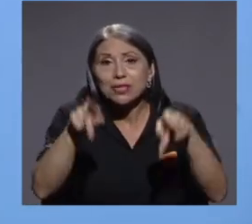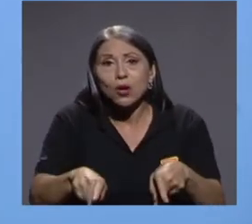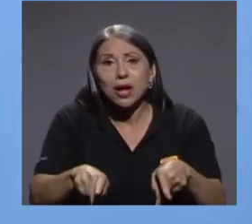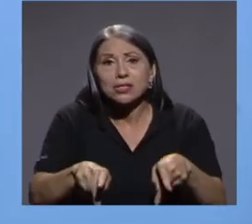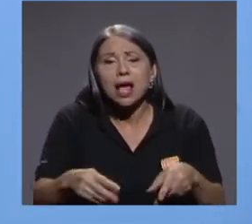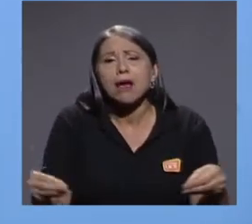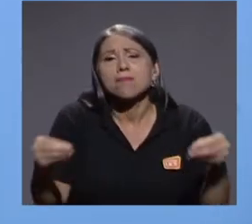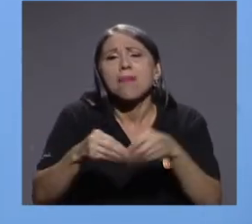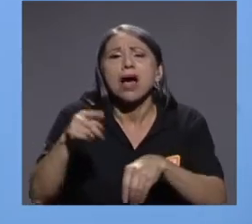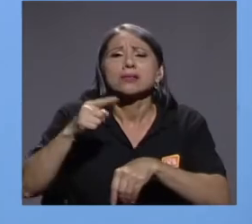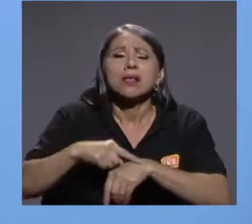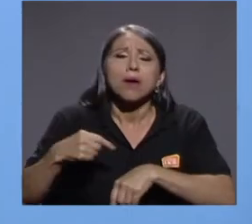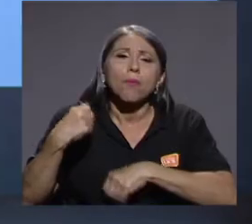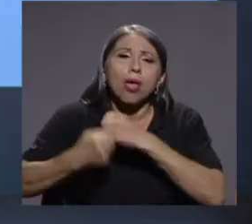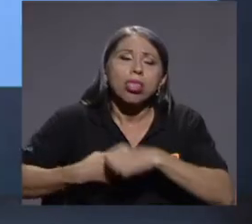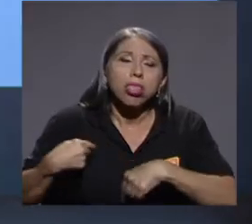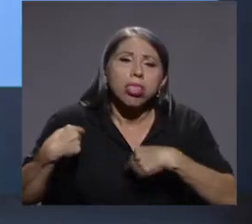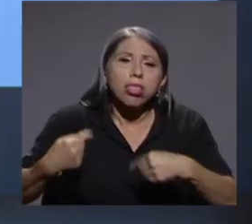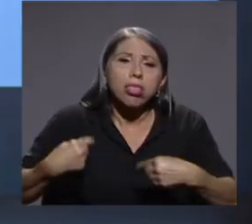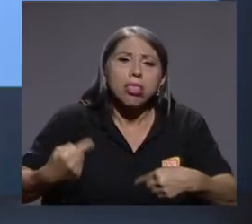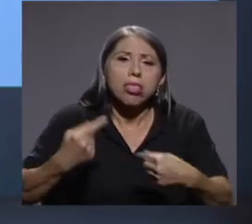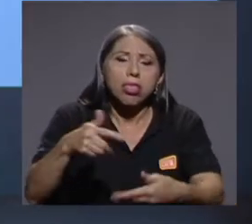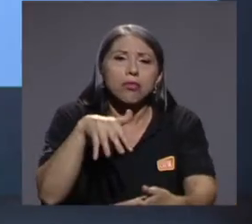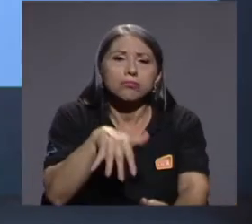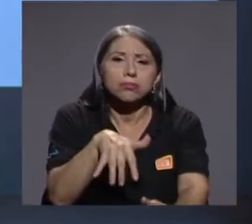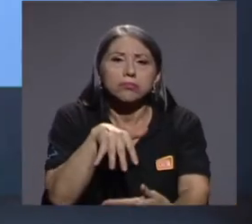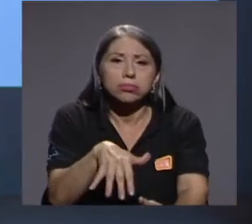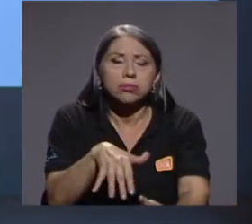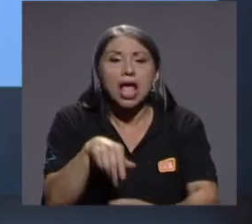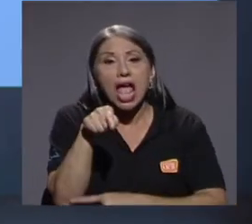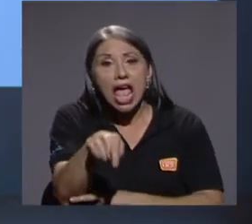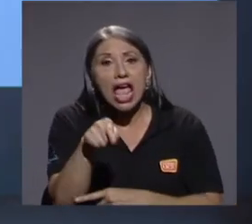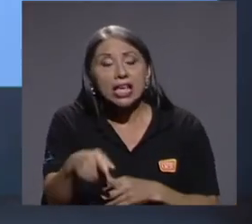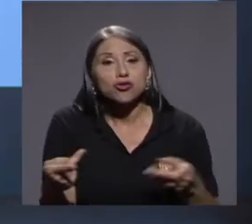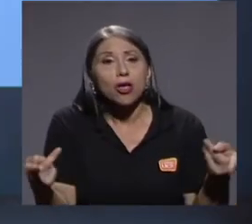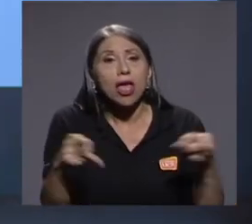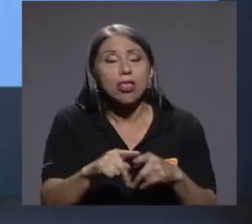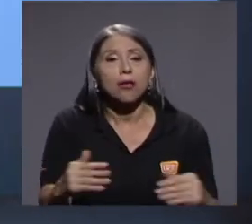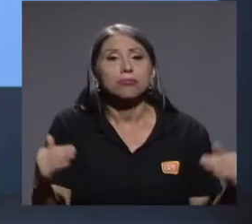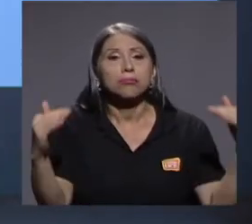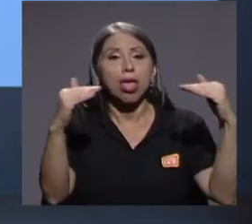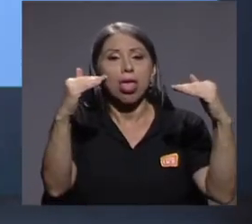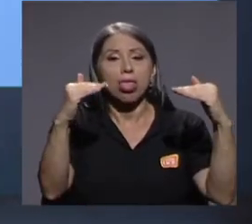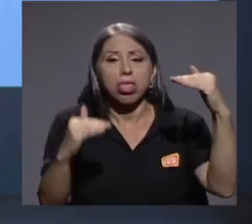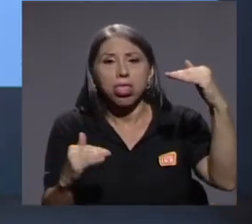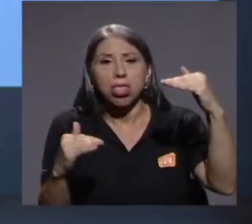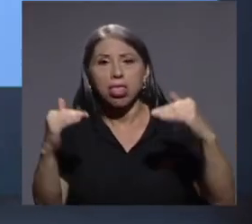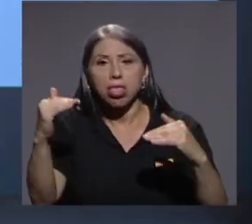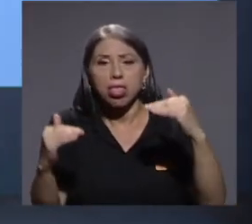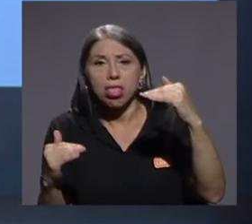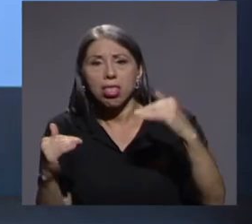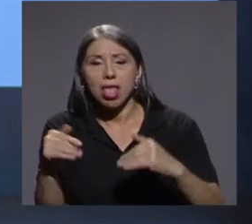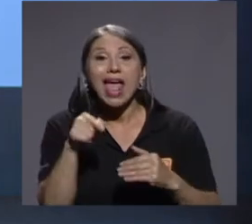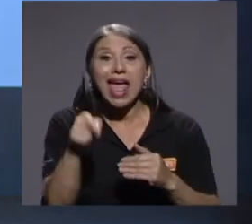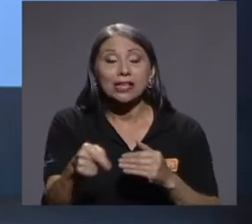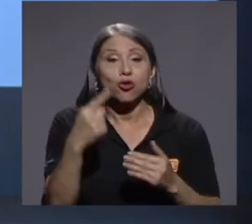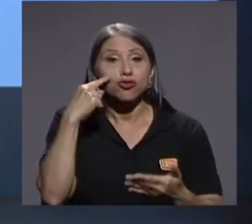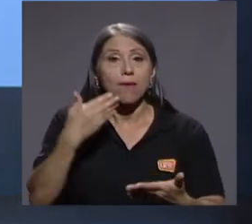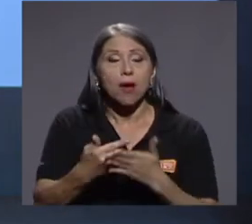sus estudios de lo que está previsto. Esto evidentemente genera disparidades que se van a reflejar en el mercado laboral.